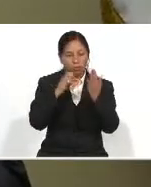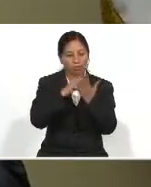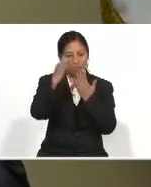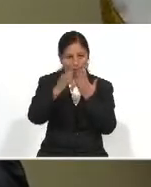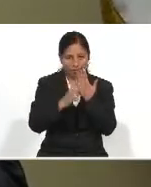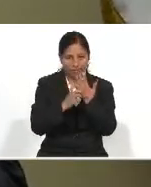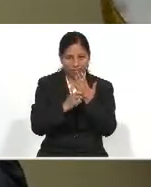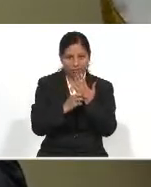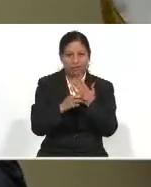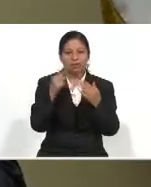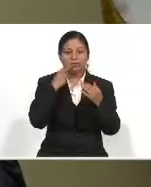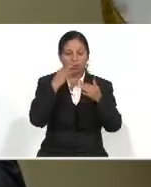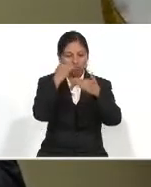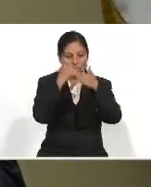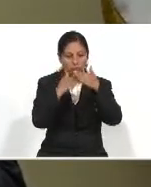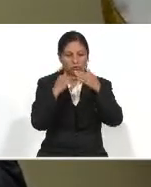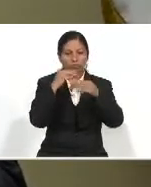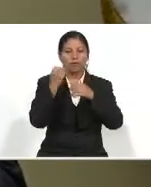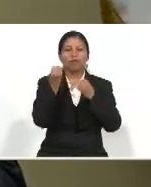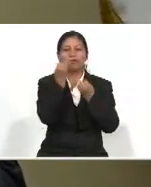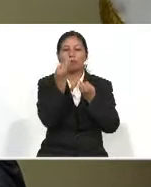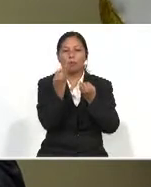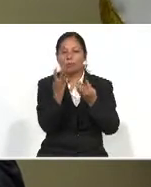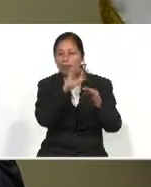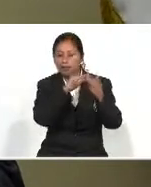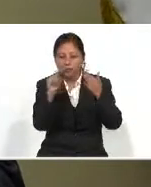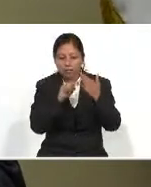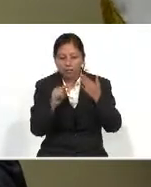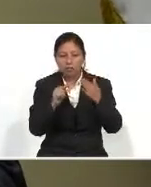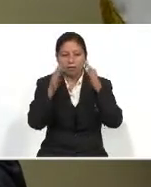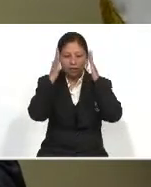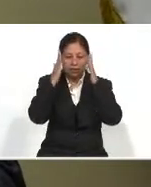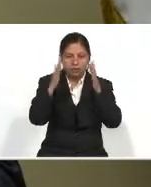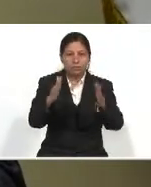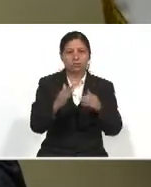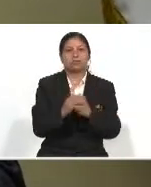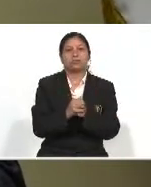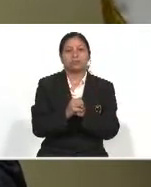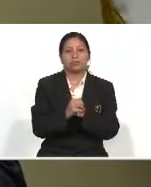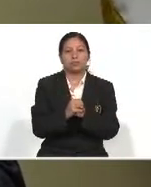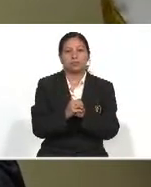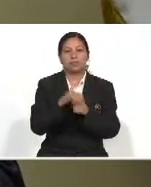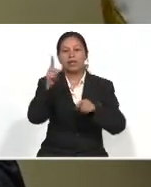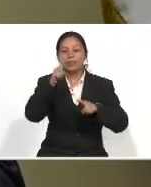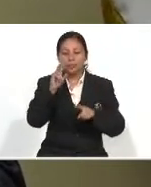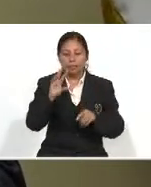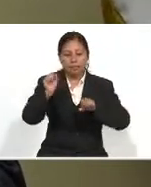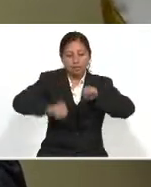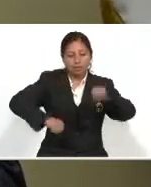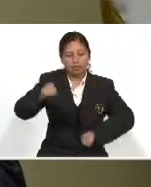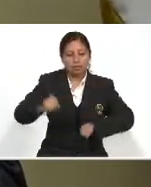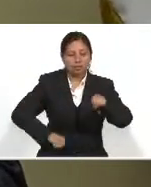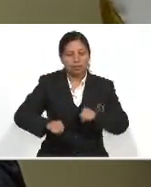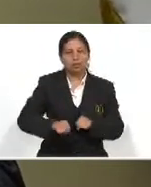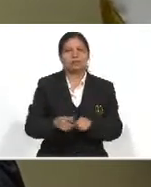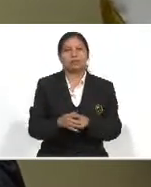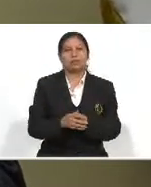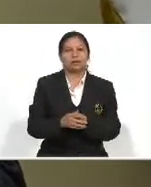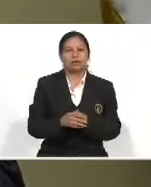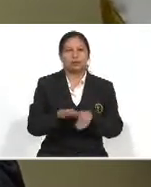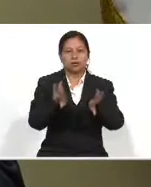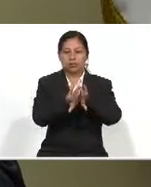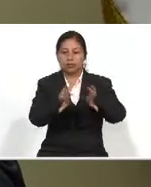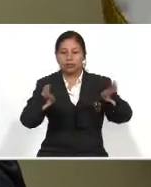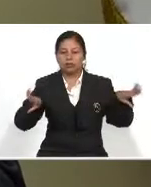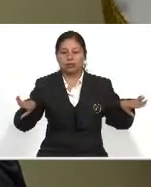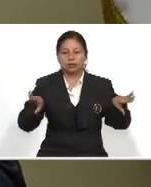con fechas establecidas en los cuales se van a atender, en este caso el cronograma del mes de septiembre, lo dijimos separando